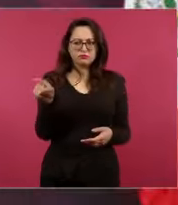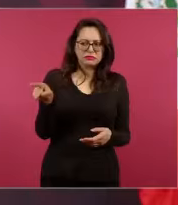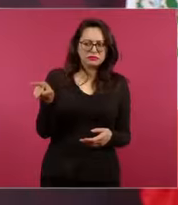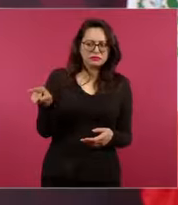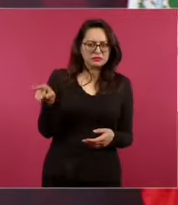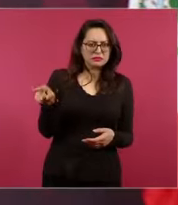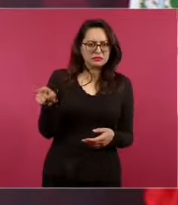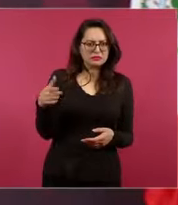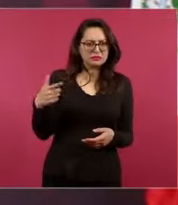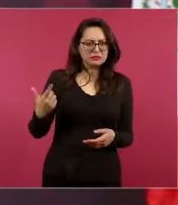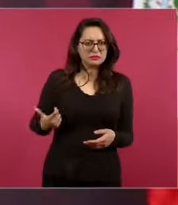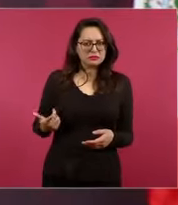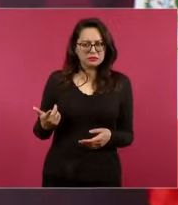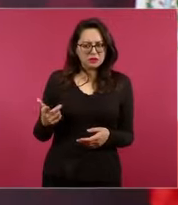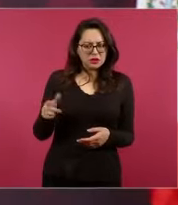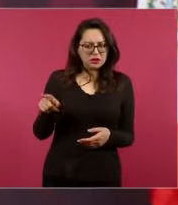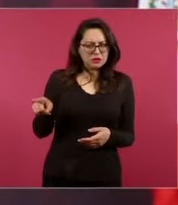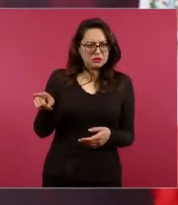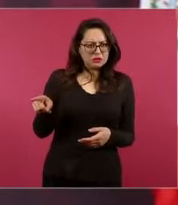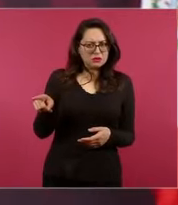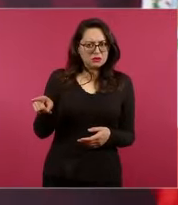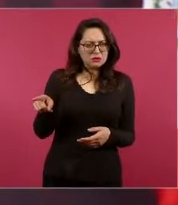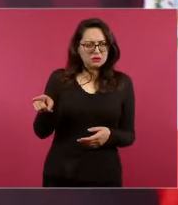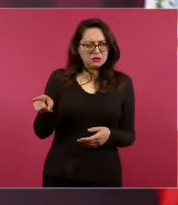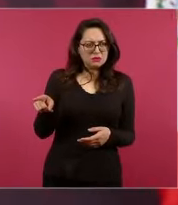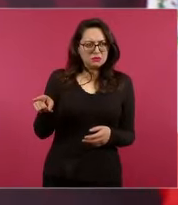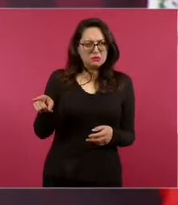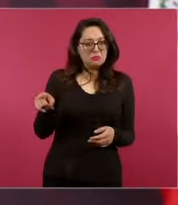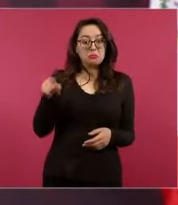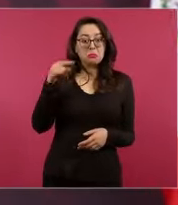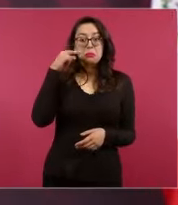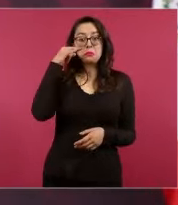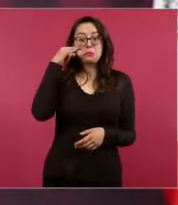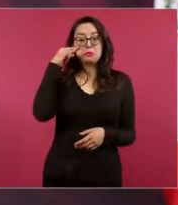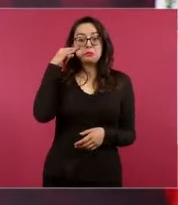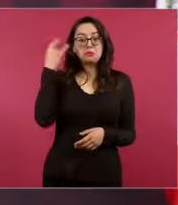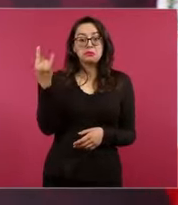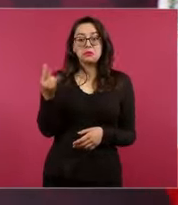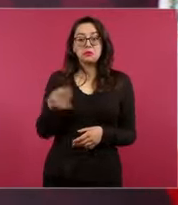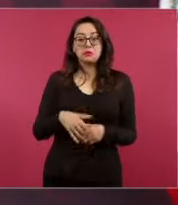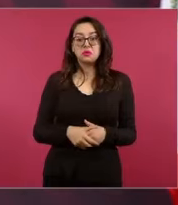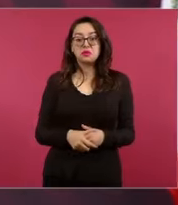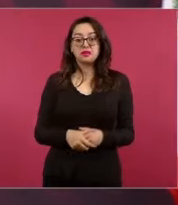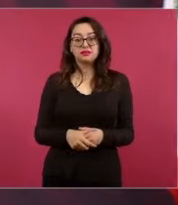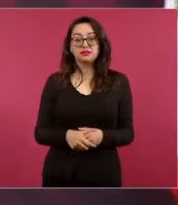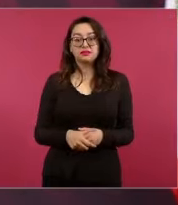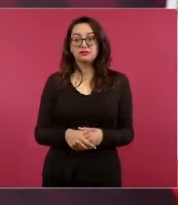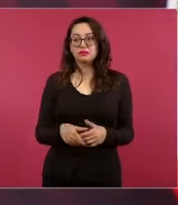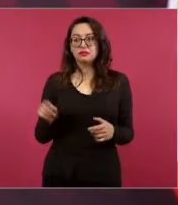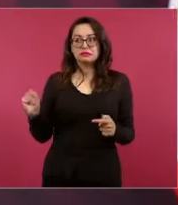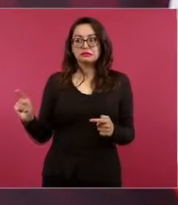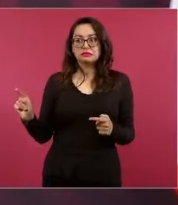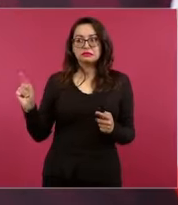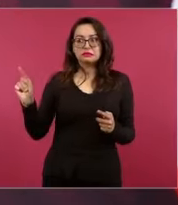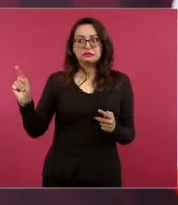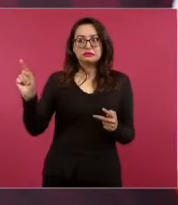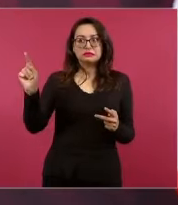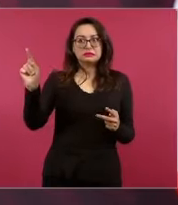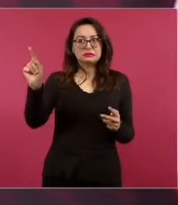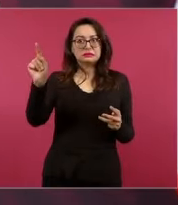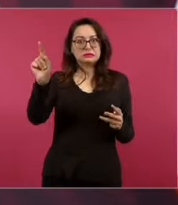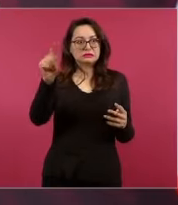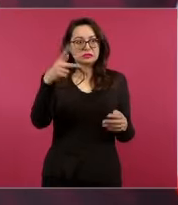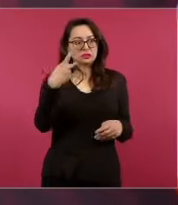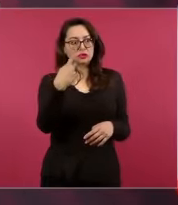en el flanco